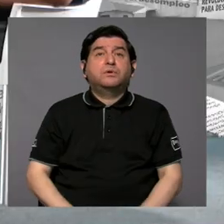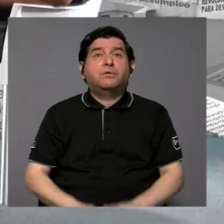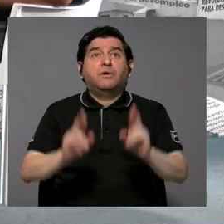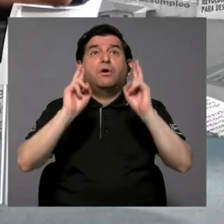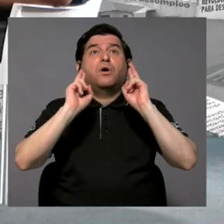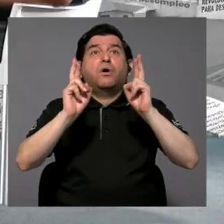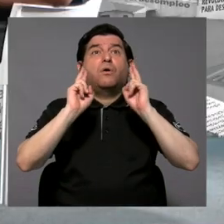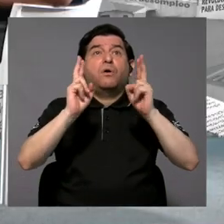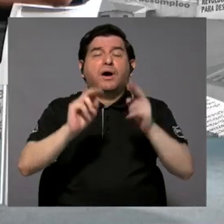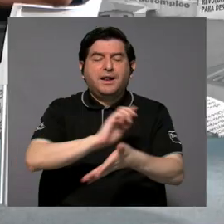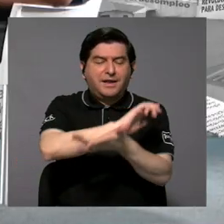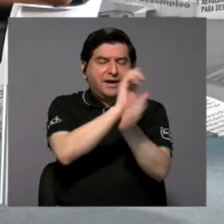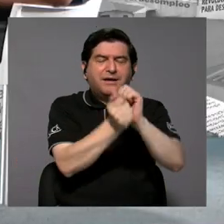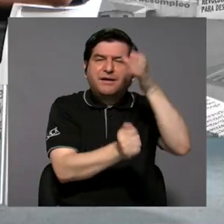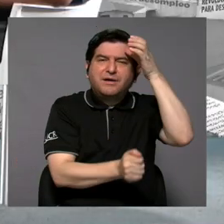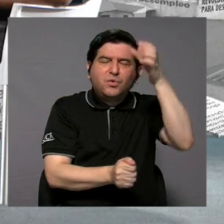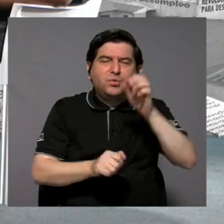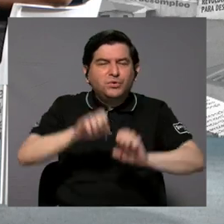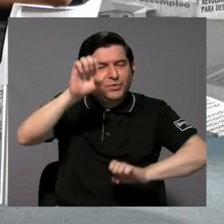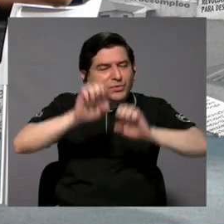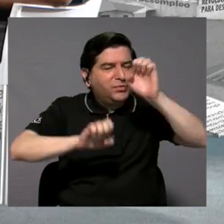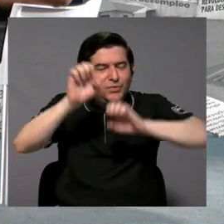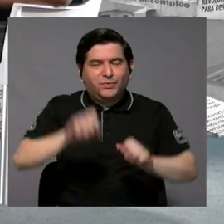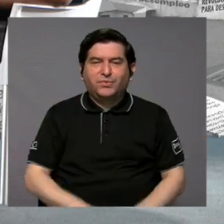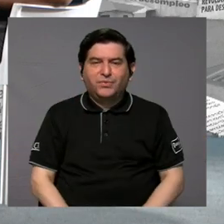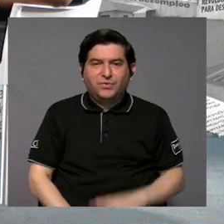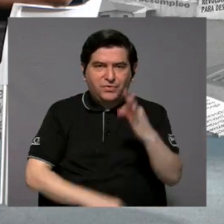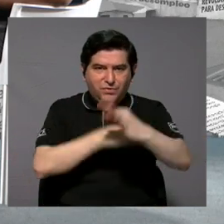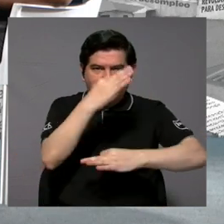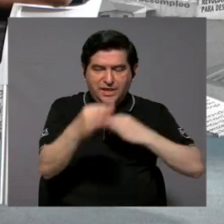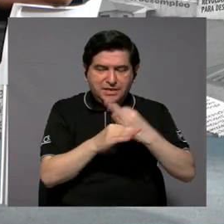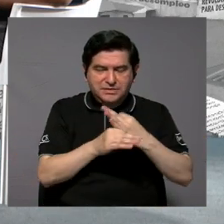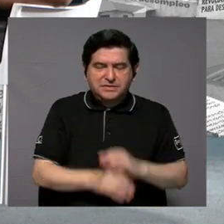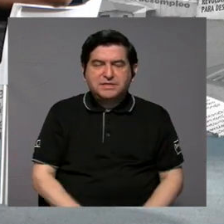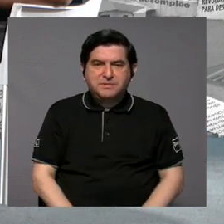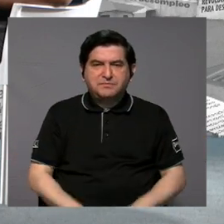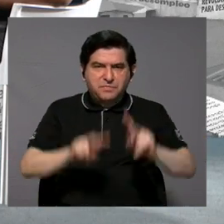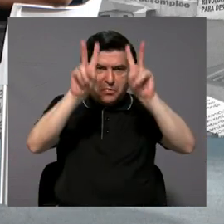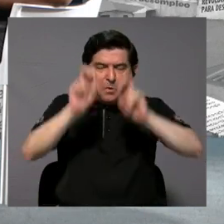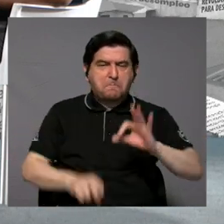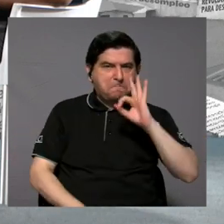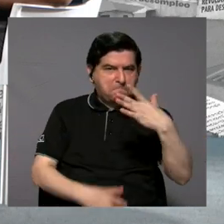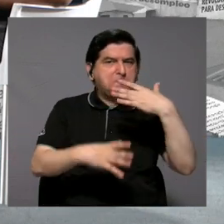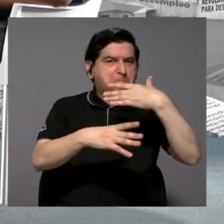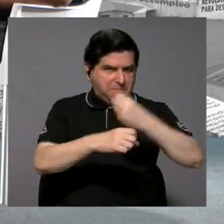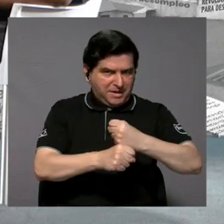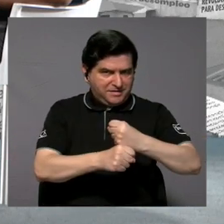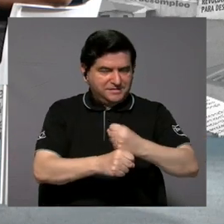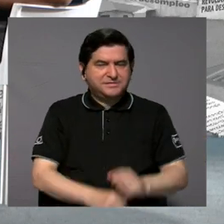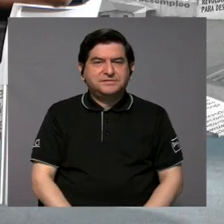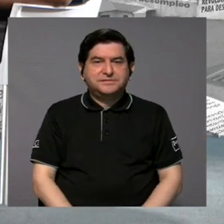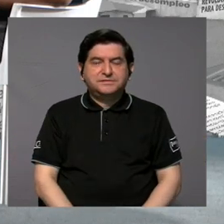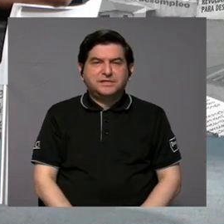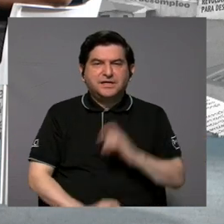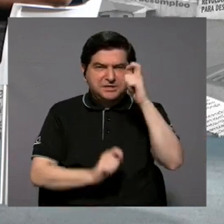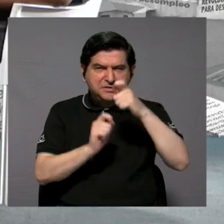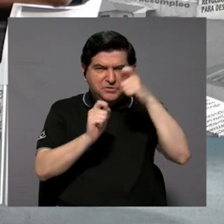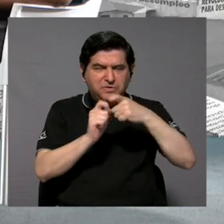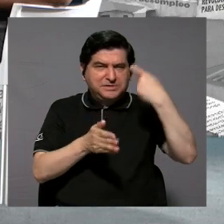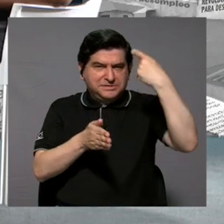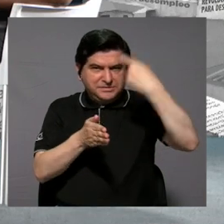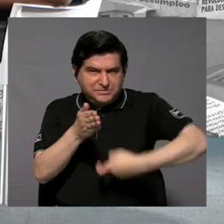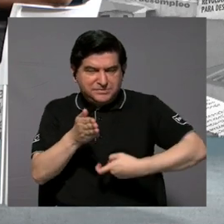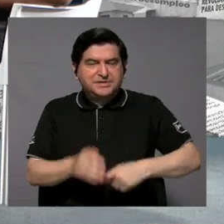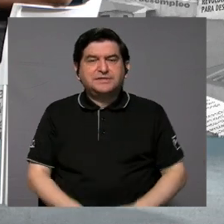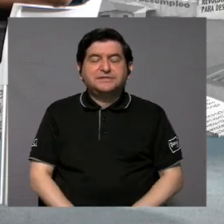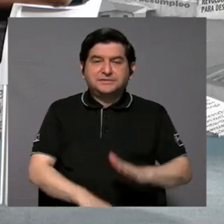ojalá que podamos cambiar la cultura de evaluación y que este tipo de pruebas bien hechas y con la mayor rigurosidad